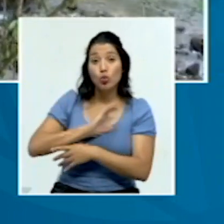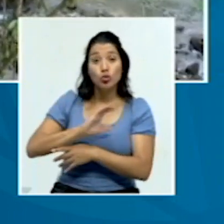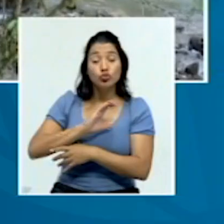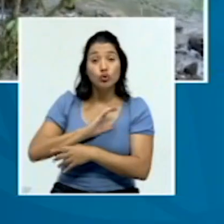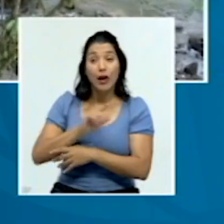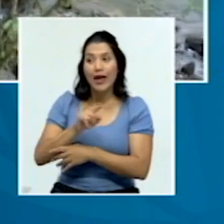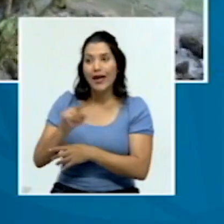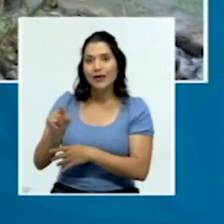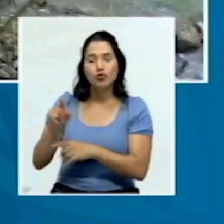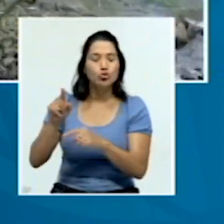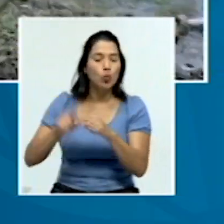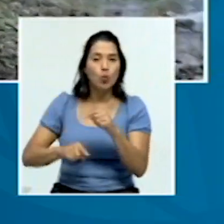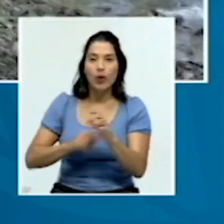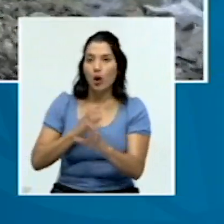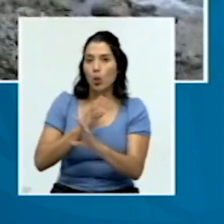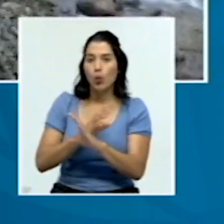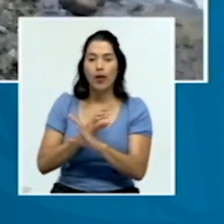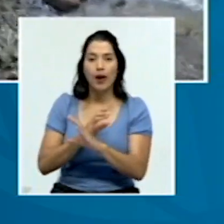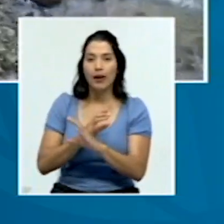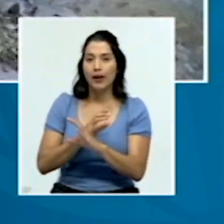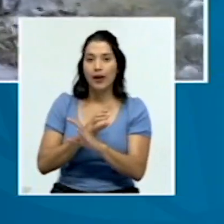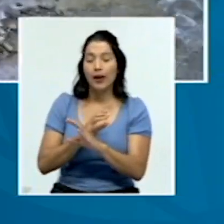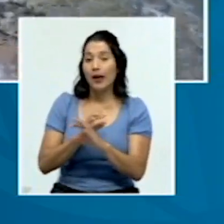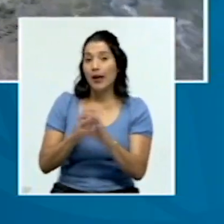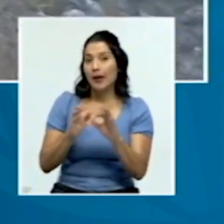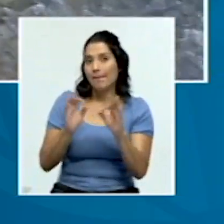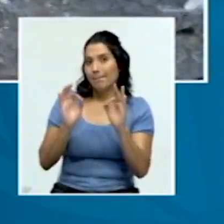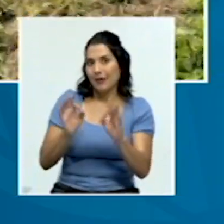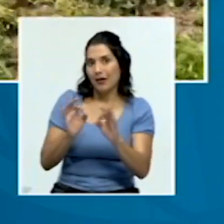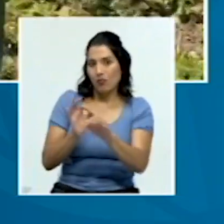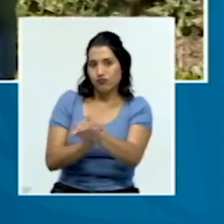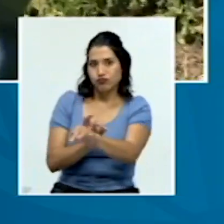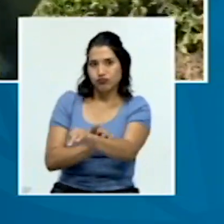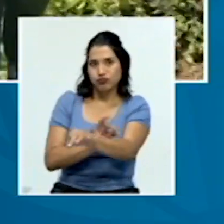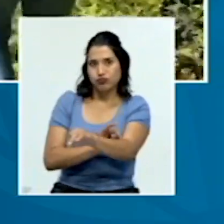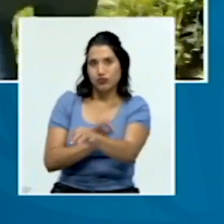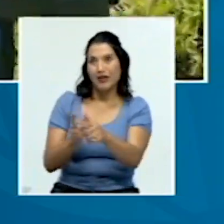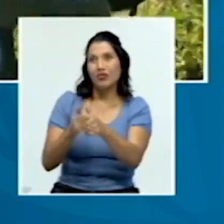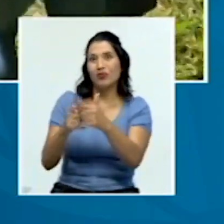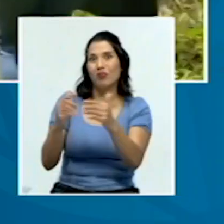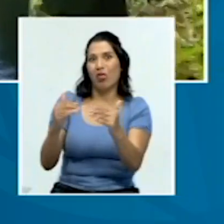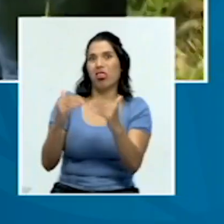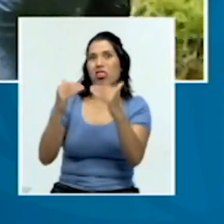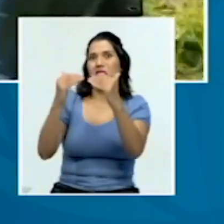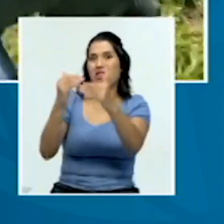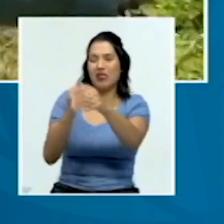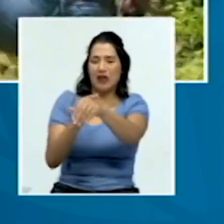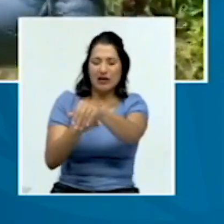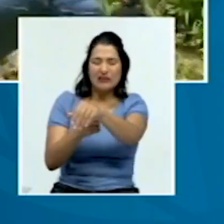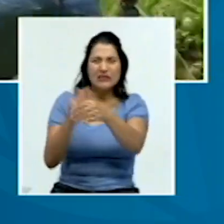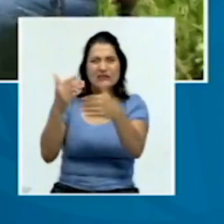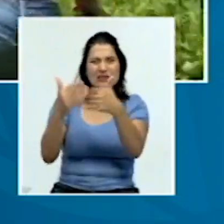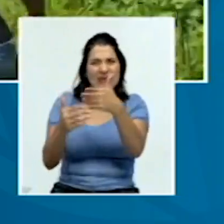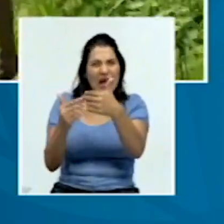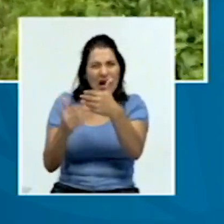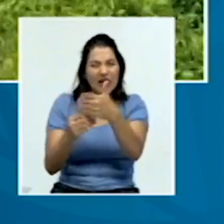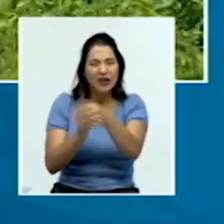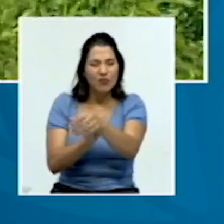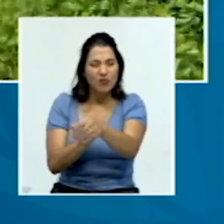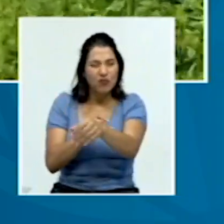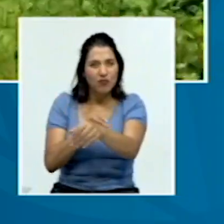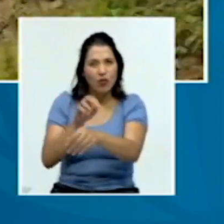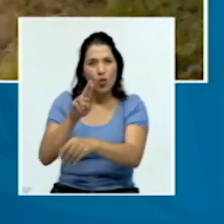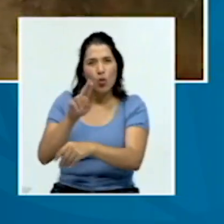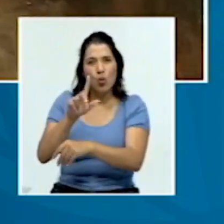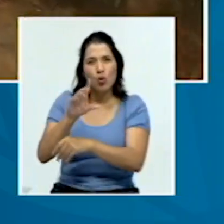pues, a buen cuidado en la misma, entonces pueden evolucionar a úlceras. Entonces, se han hecho diferentes talleres y diferentes